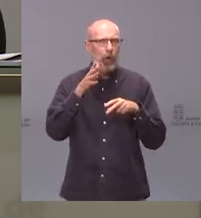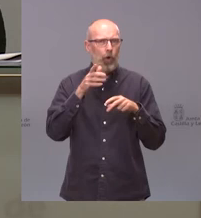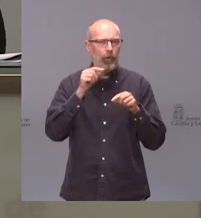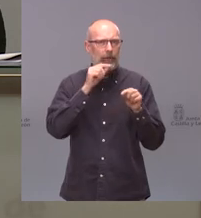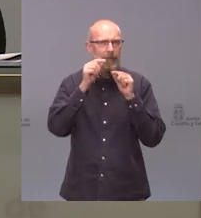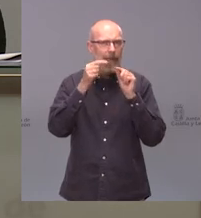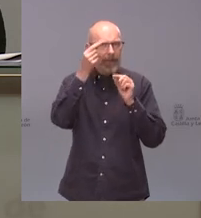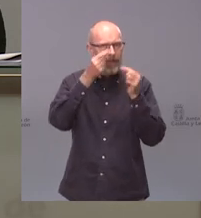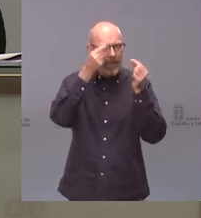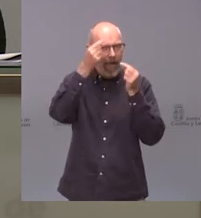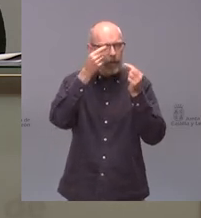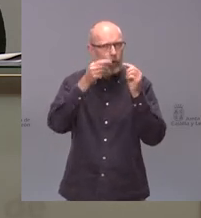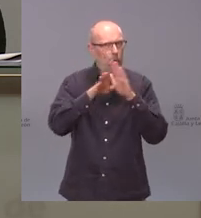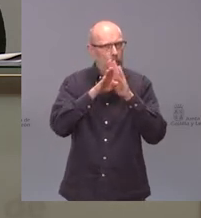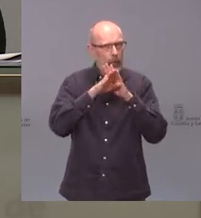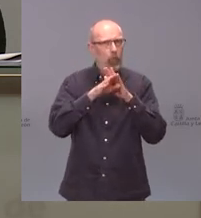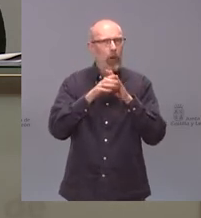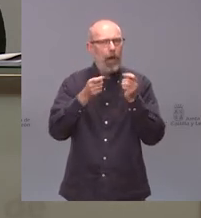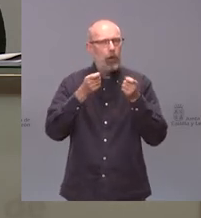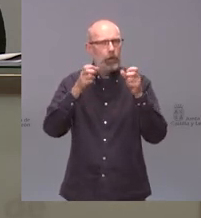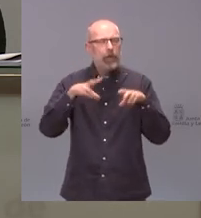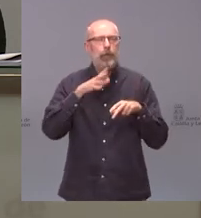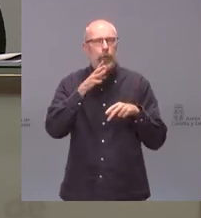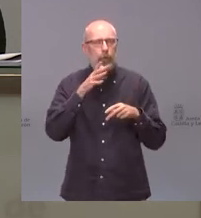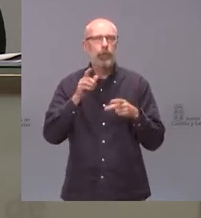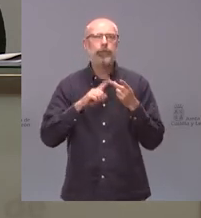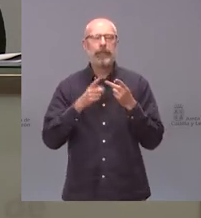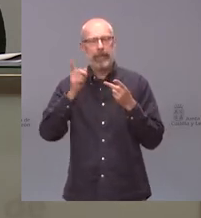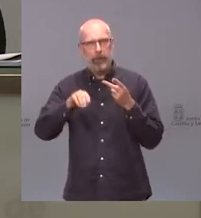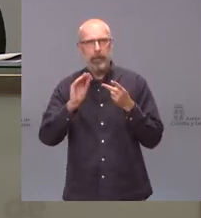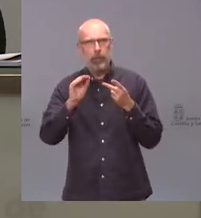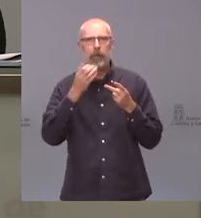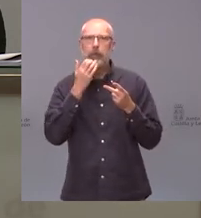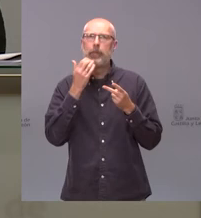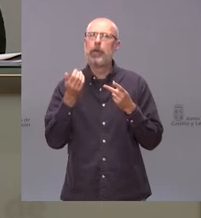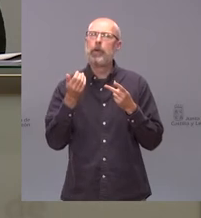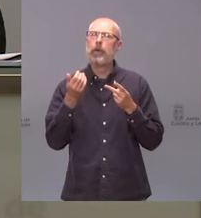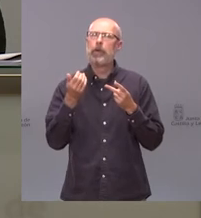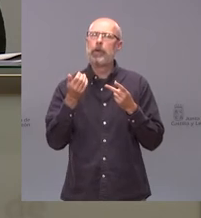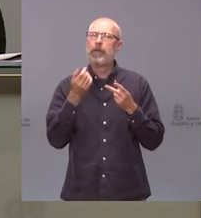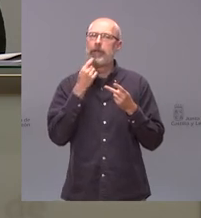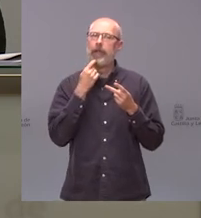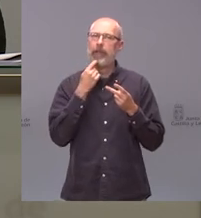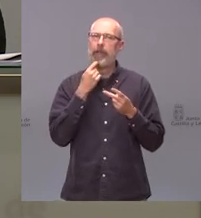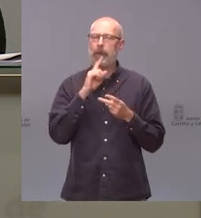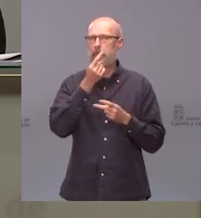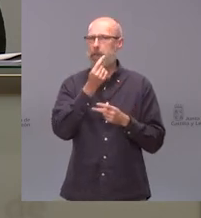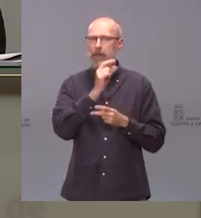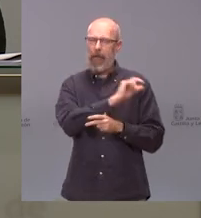parte lamentan que no se haya priorizado la primera dosis frente a las dos dosis de vacunación?